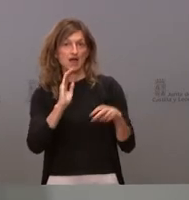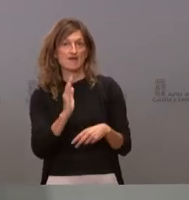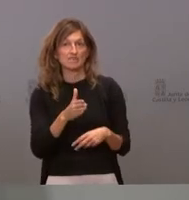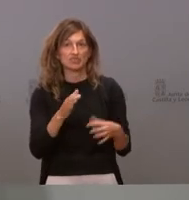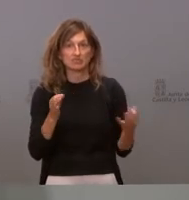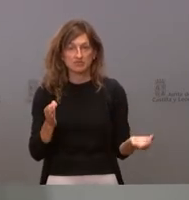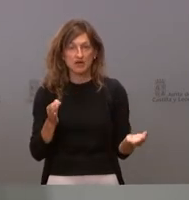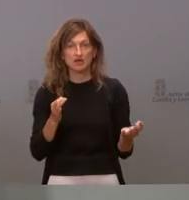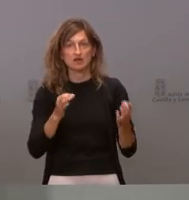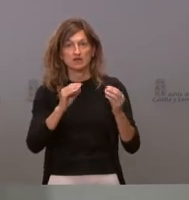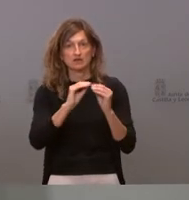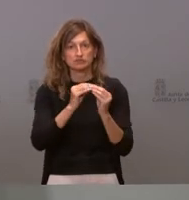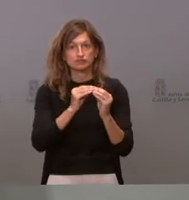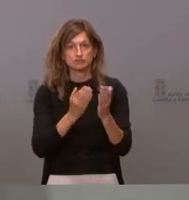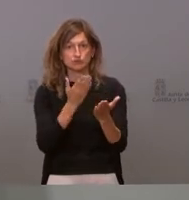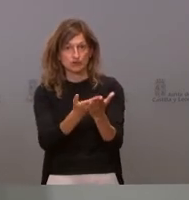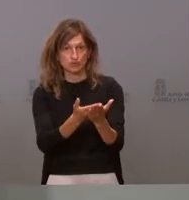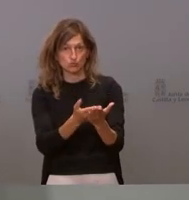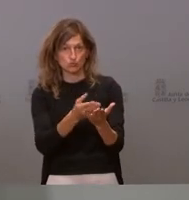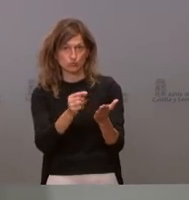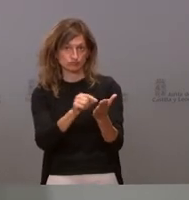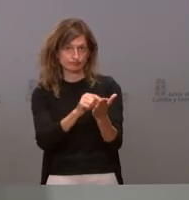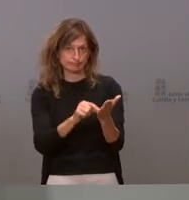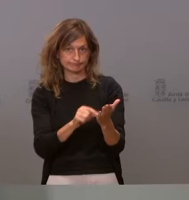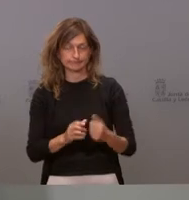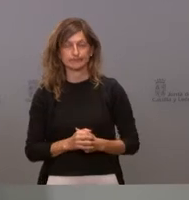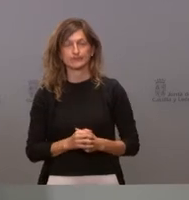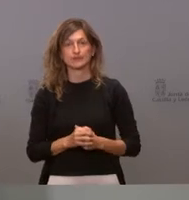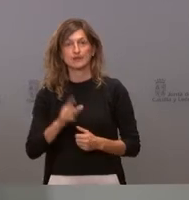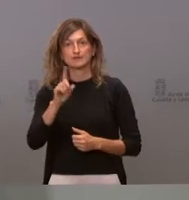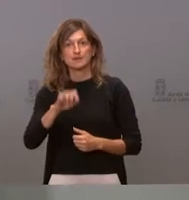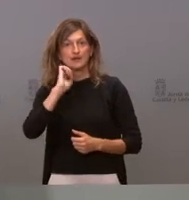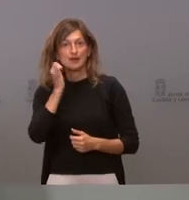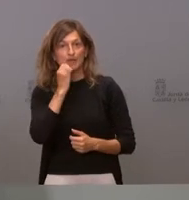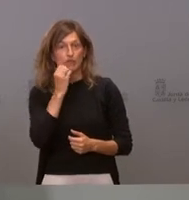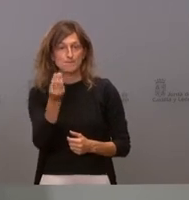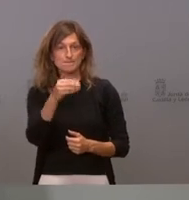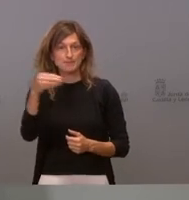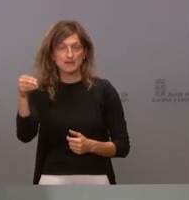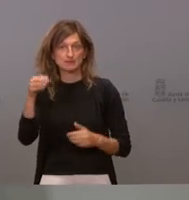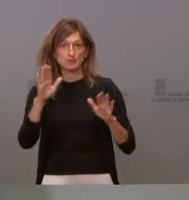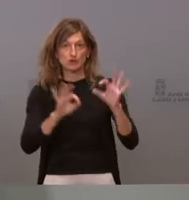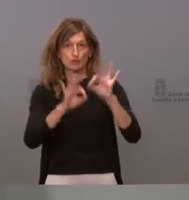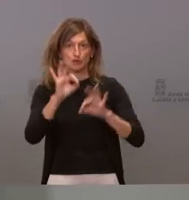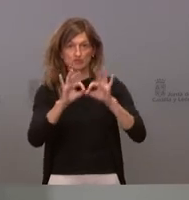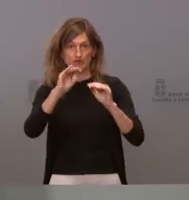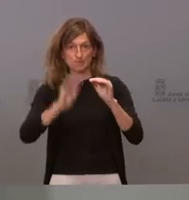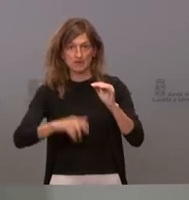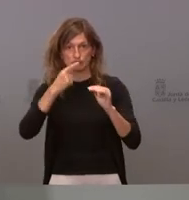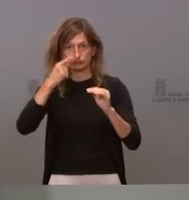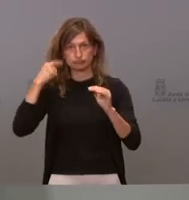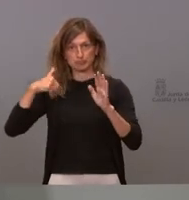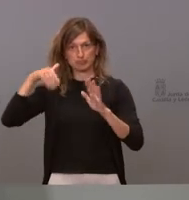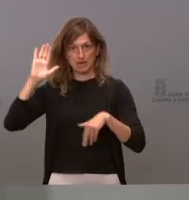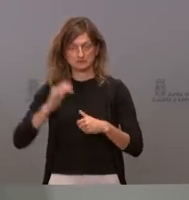la formulación de la solicitud. Ha aumentado el número de reclamaciones, pero en un porcentaje menor que en años anteriores, en un